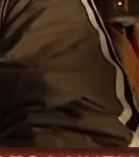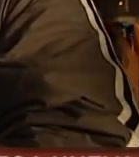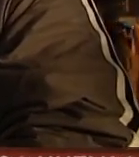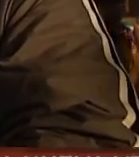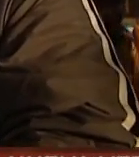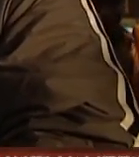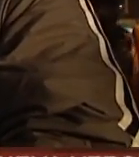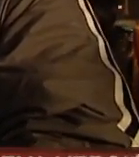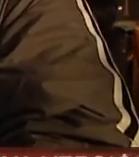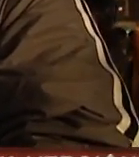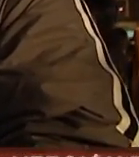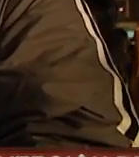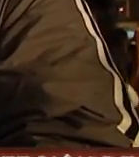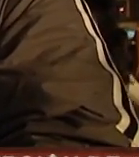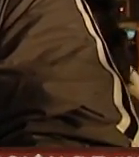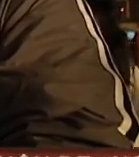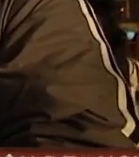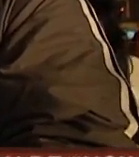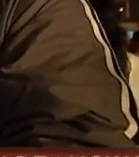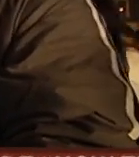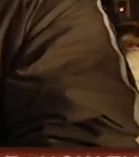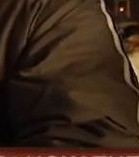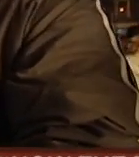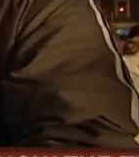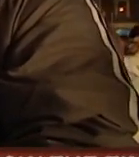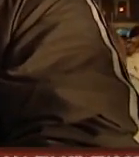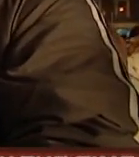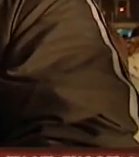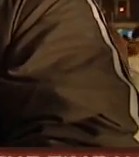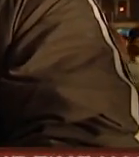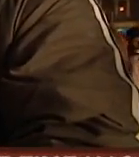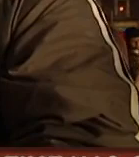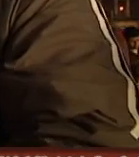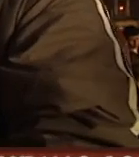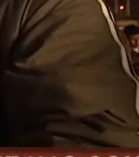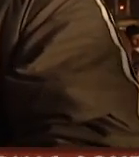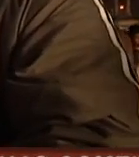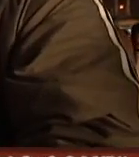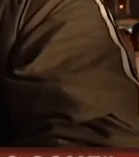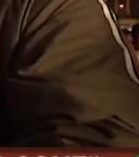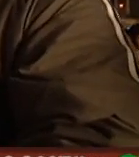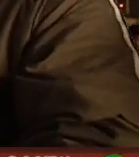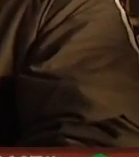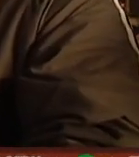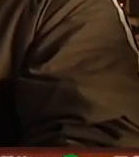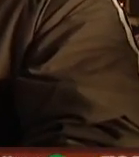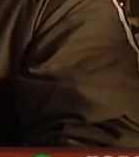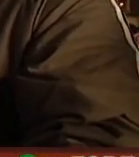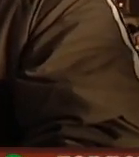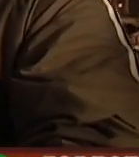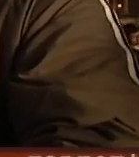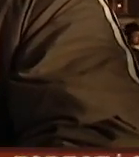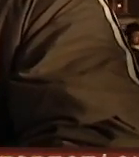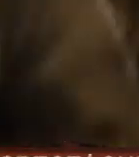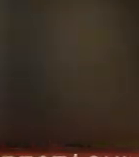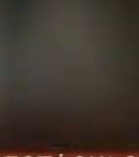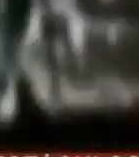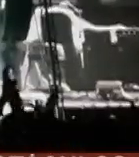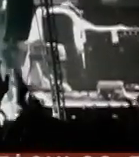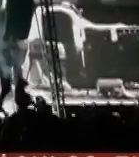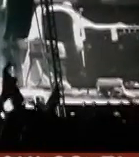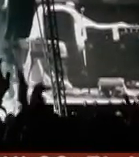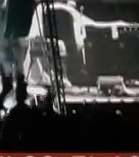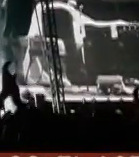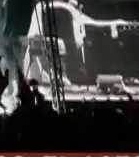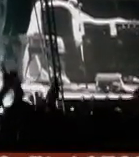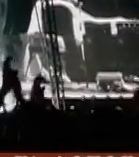político y el sentimiento que transmitió la gente es una catarsis que provocó en el pueblo mexicano Para